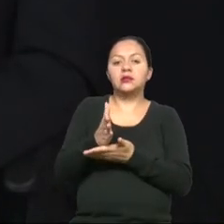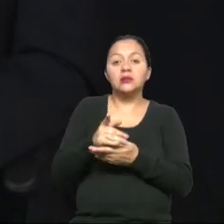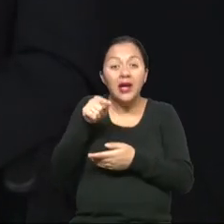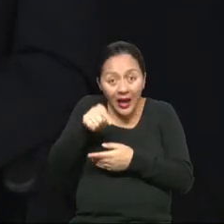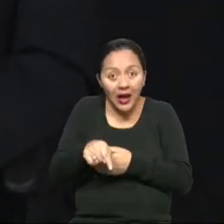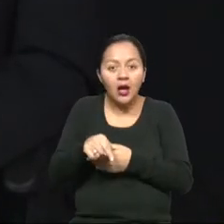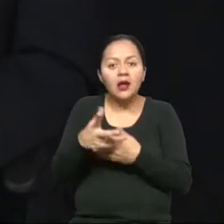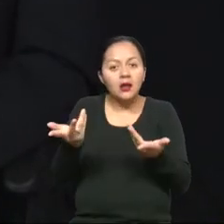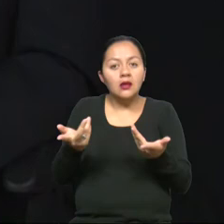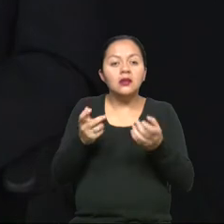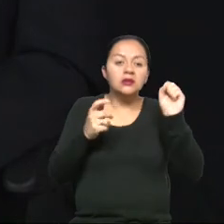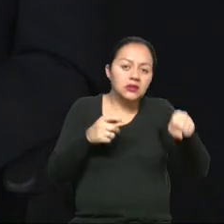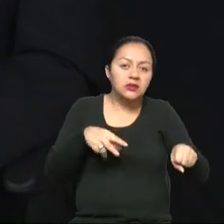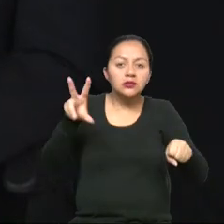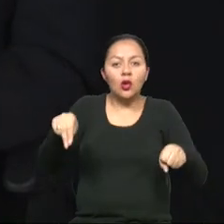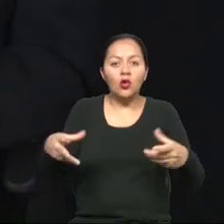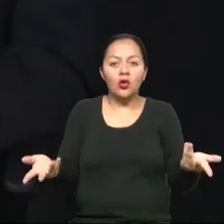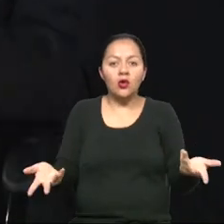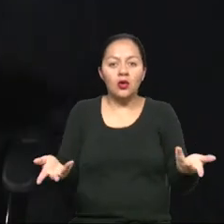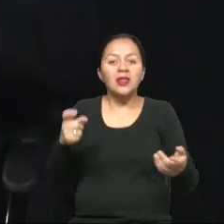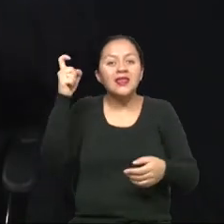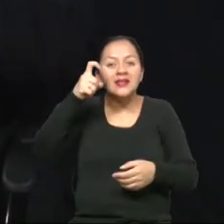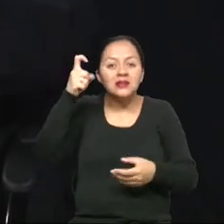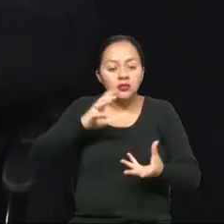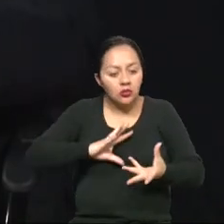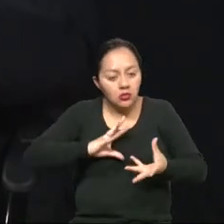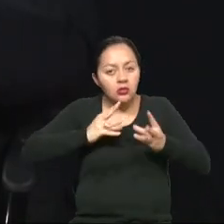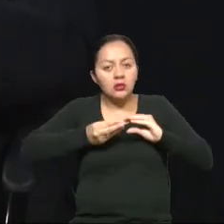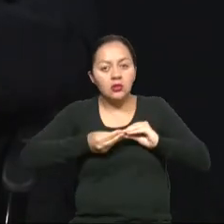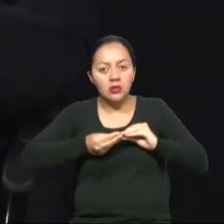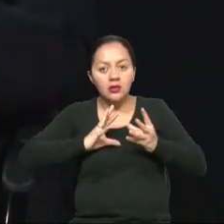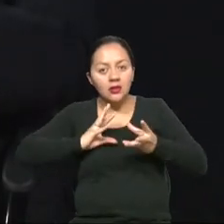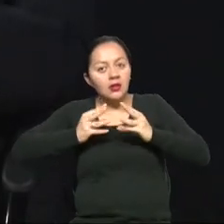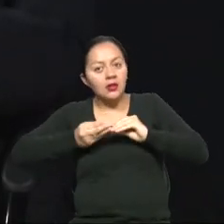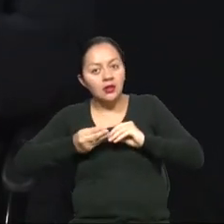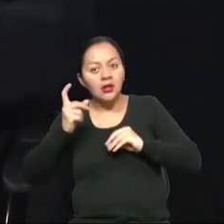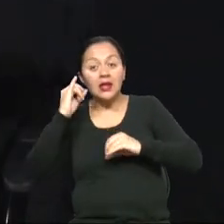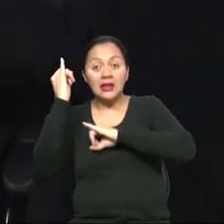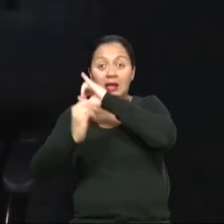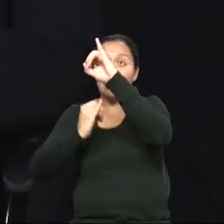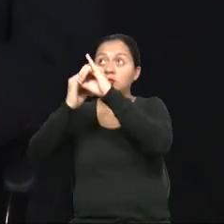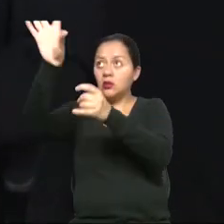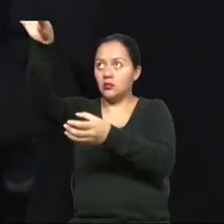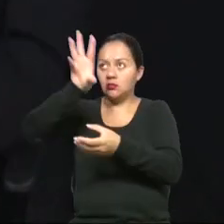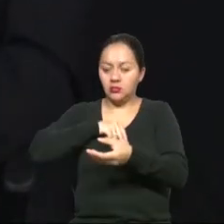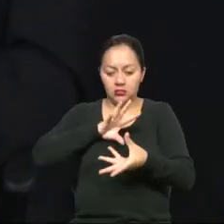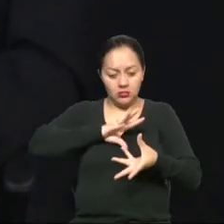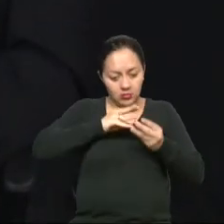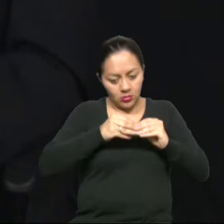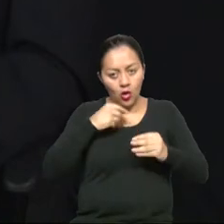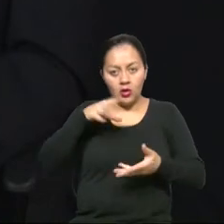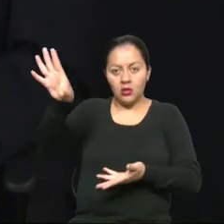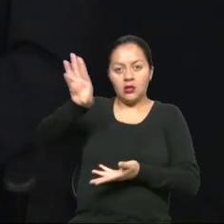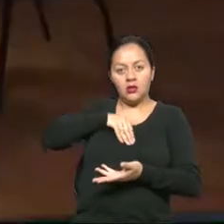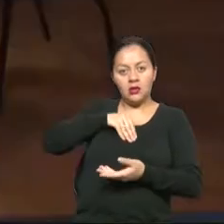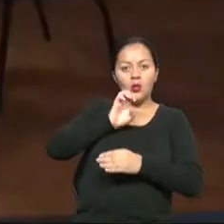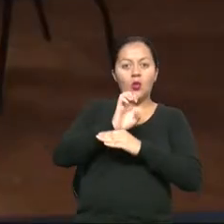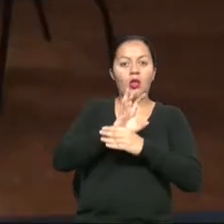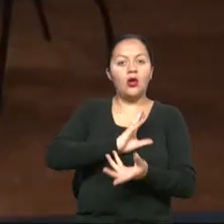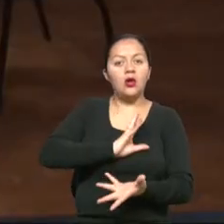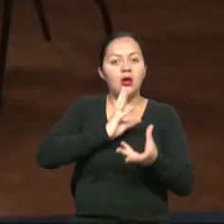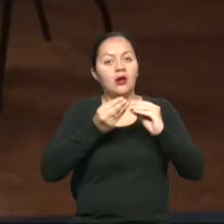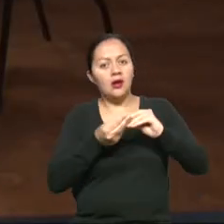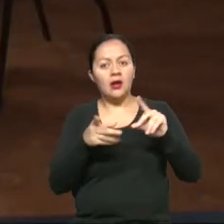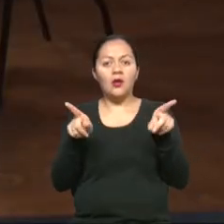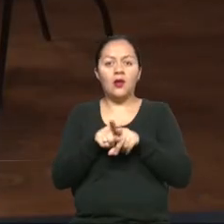sirve o no sirve. Yo necesito adoptar tal cual lo que existe a nivel internacional o adaptar a realidades nacionales, porque también las